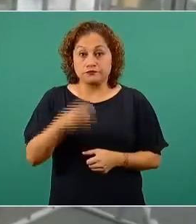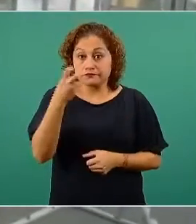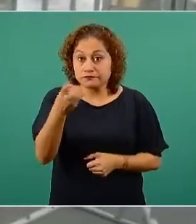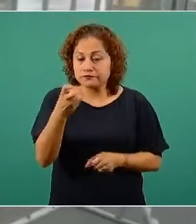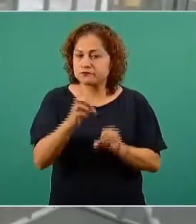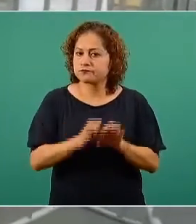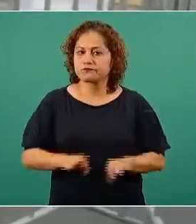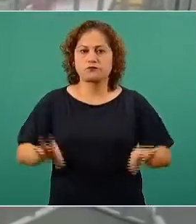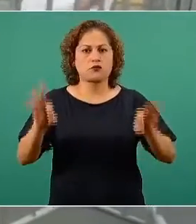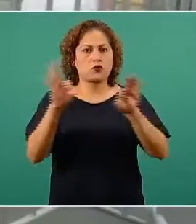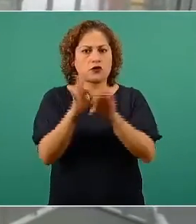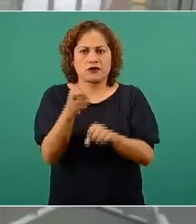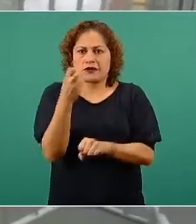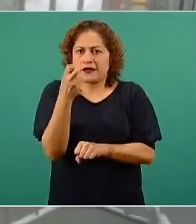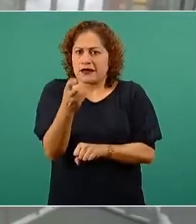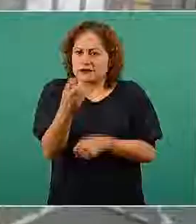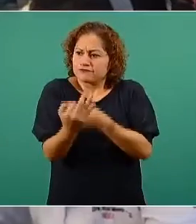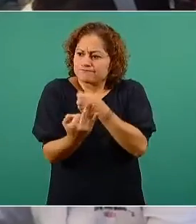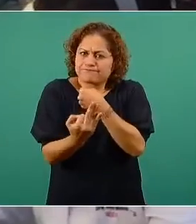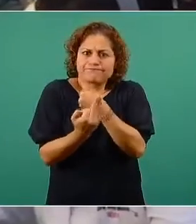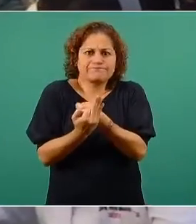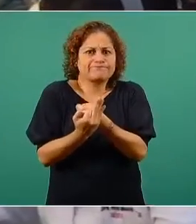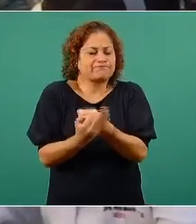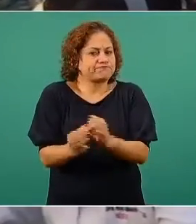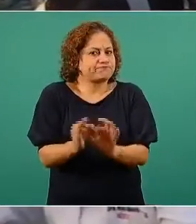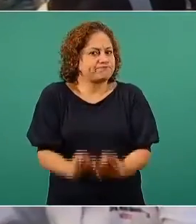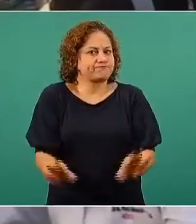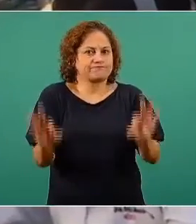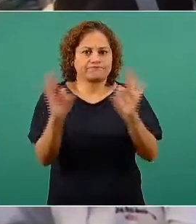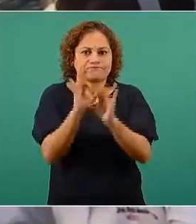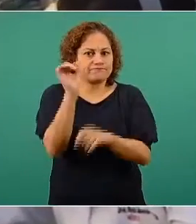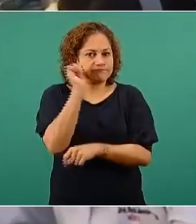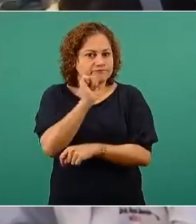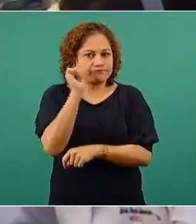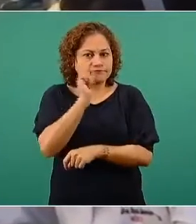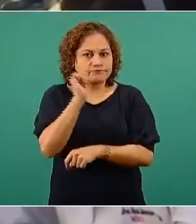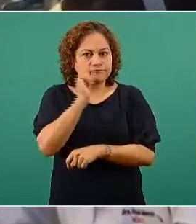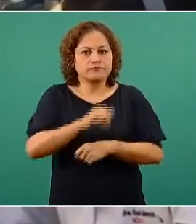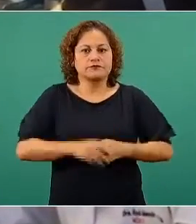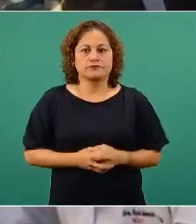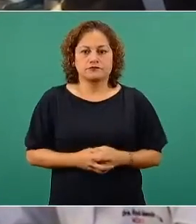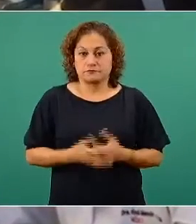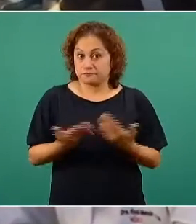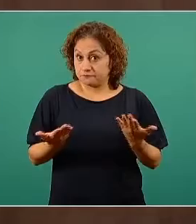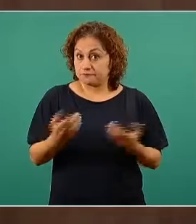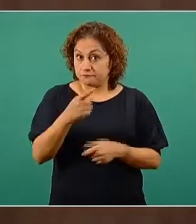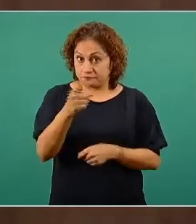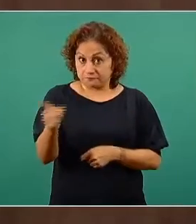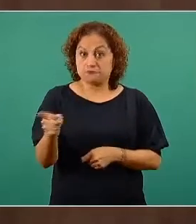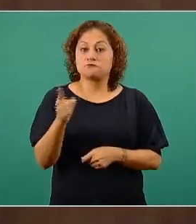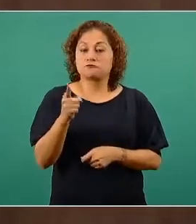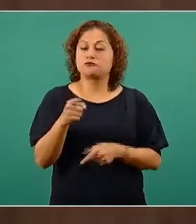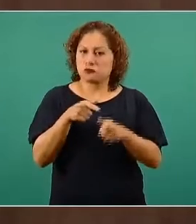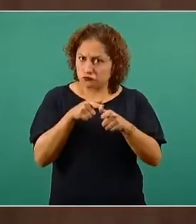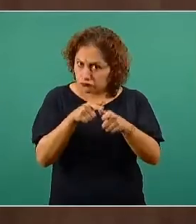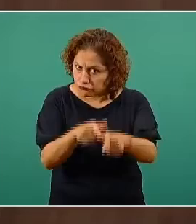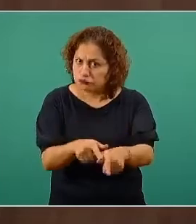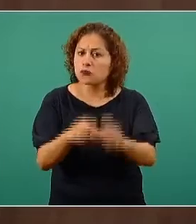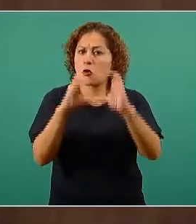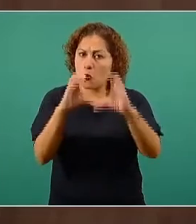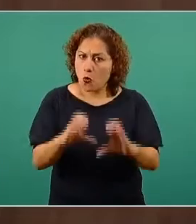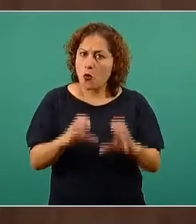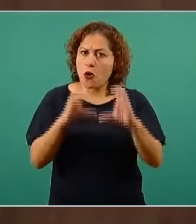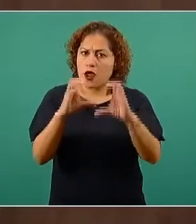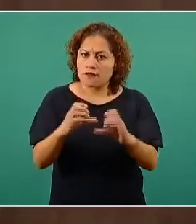Porque esa es la acción personal. Ese es indispensable. Que sigan cuidándose. Que sigan con su aseo. Que sigan con sus